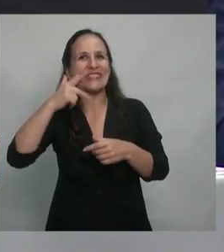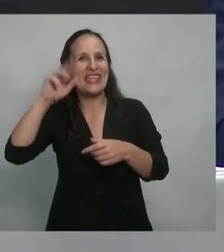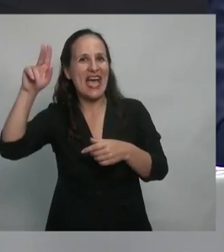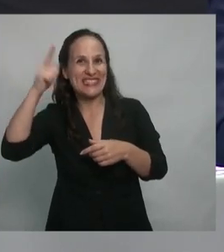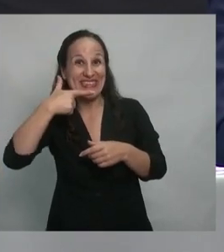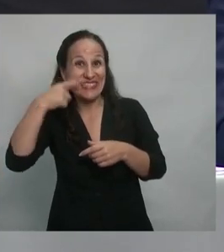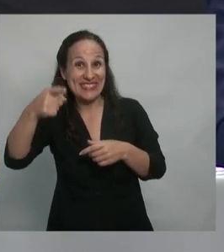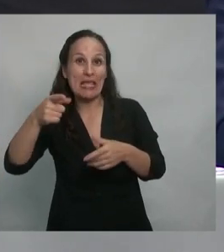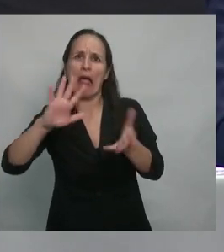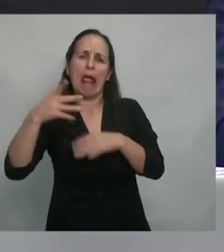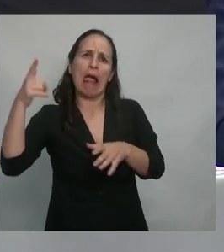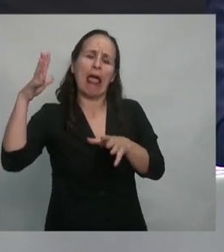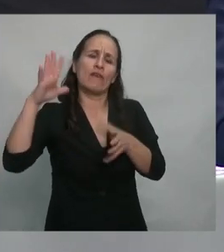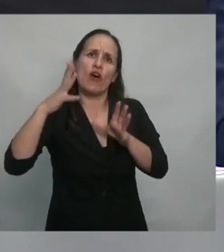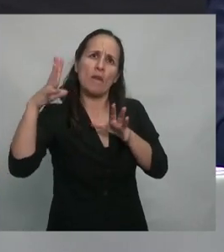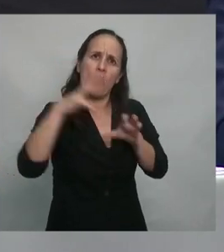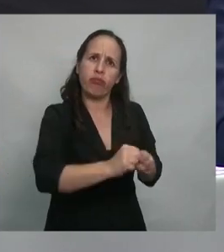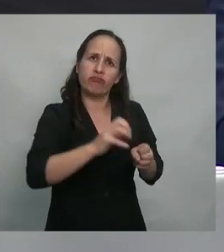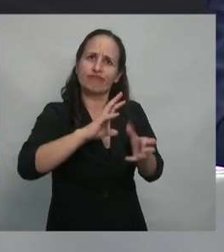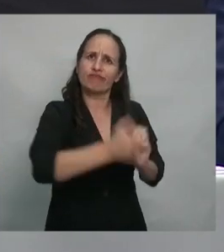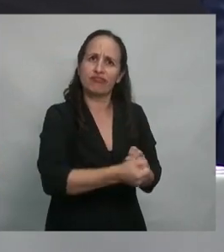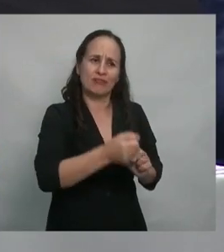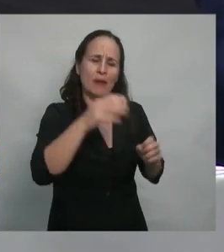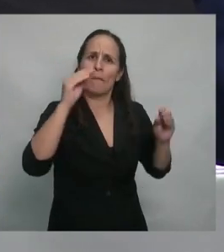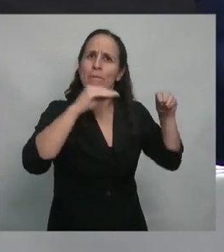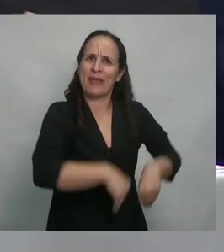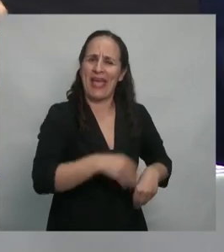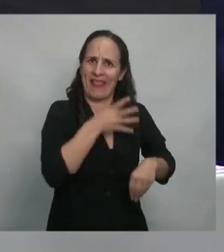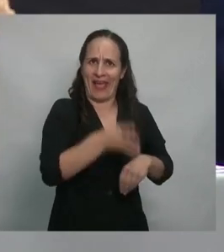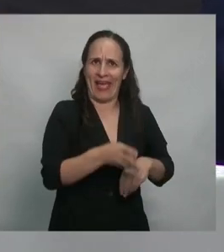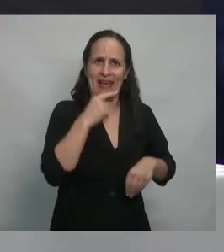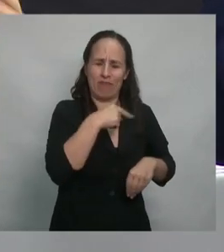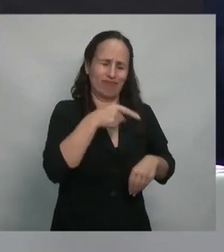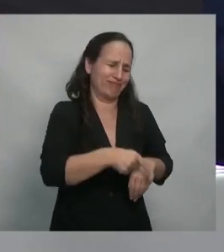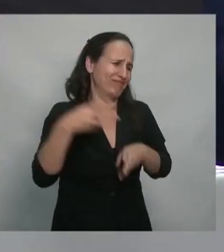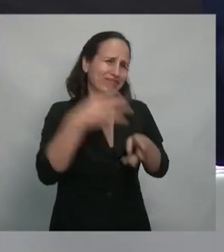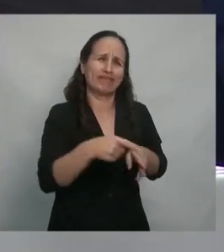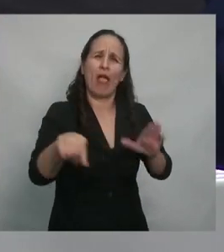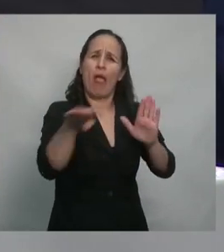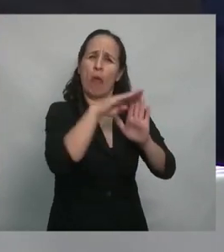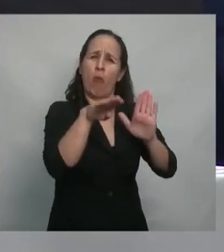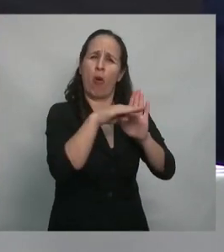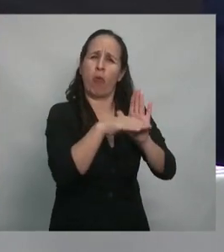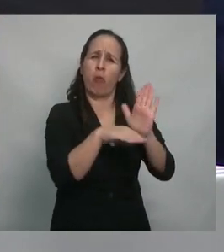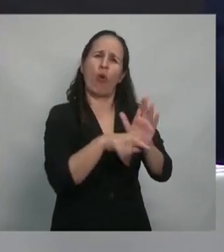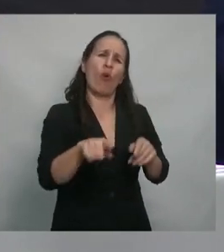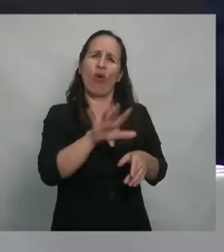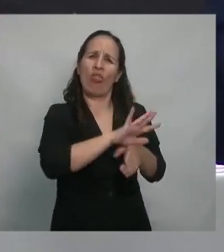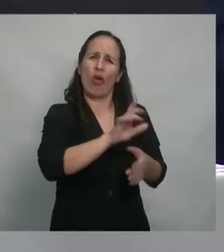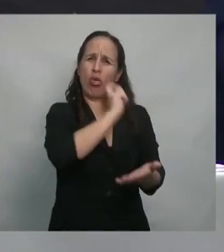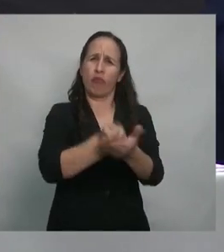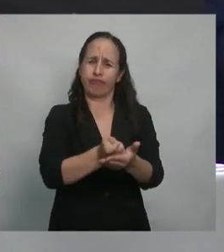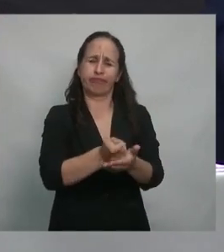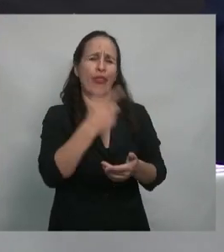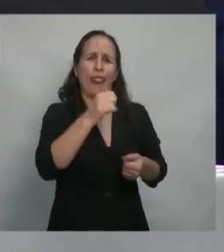Alemania de la Primera Guerra Mundial que acababa de perder la guerra. le impusieron tantas condiciones de endeudamiento, de